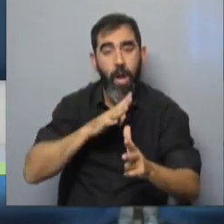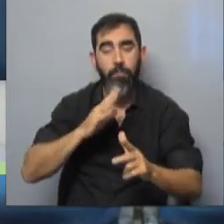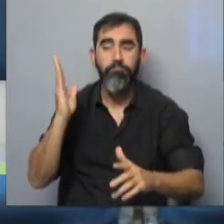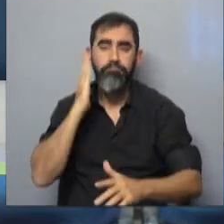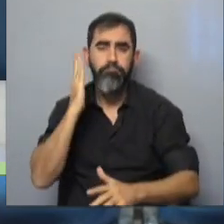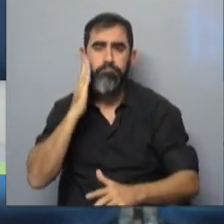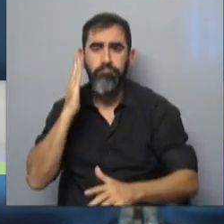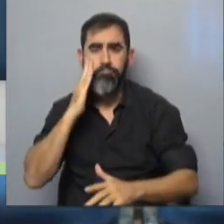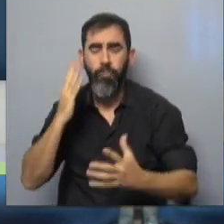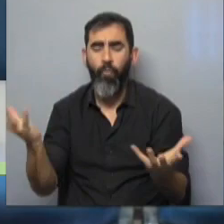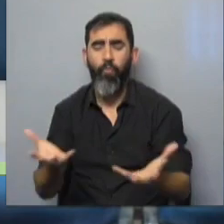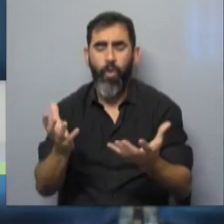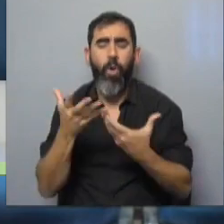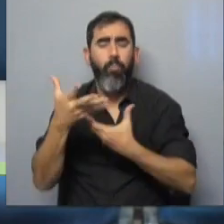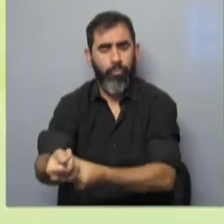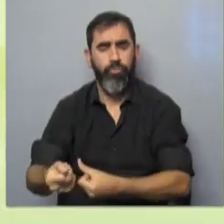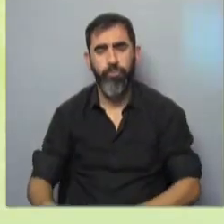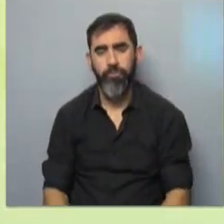cara en el fuego por él.